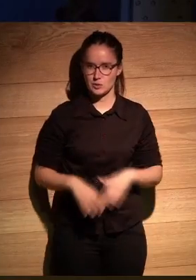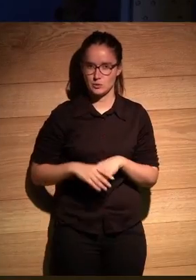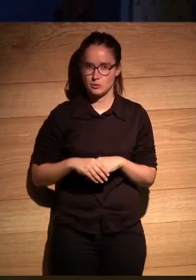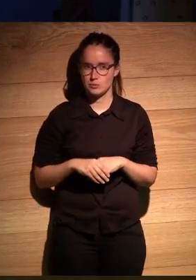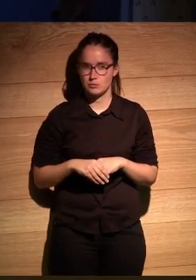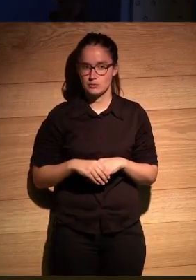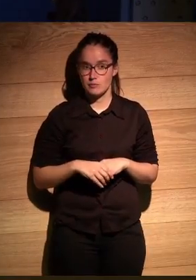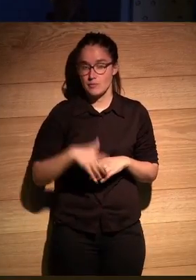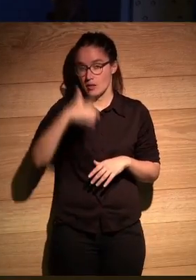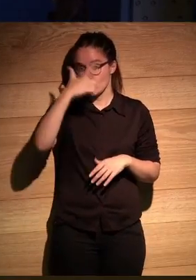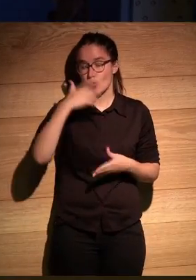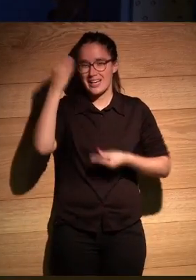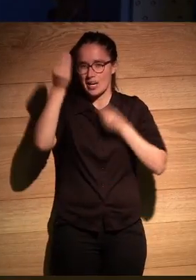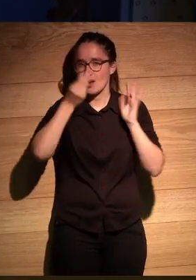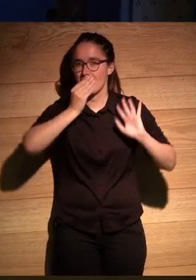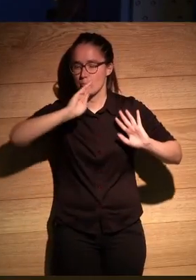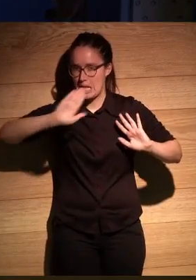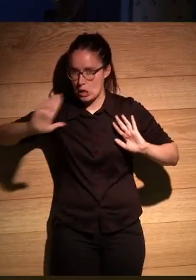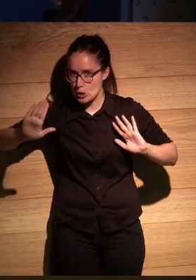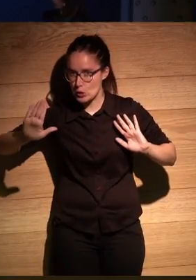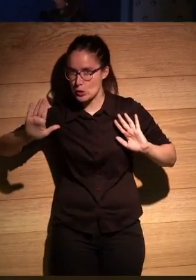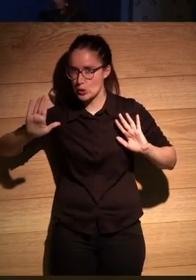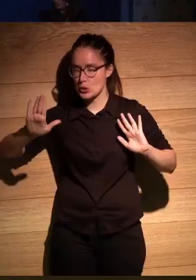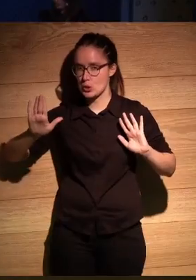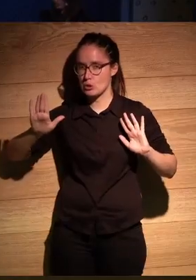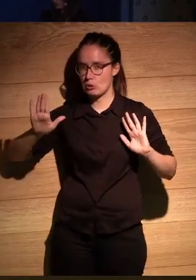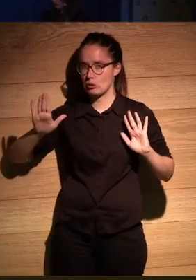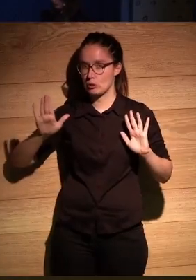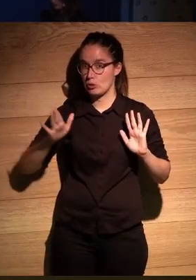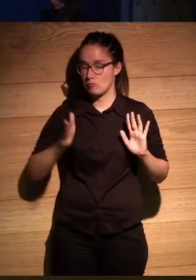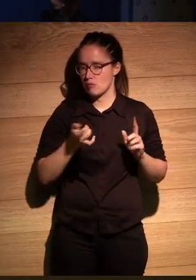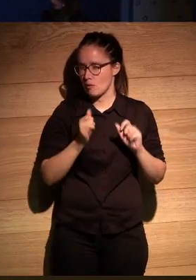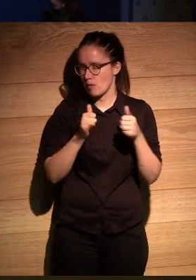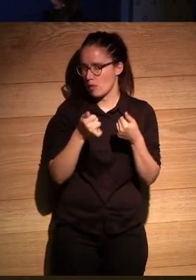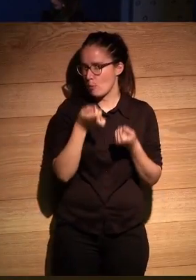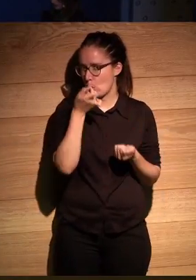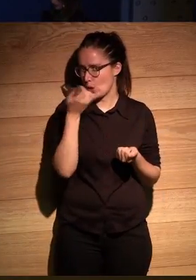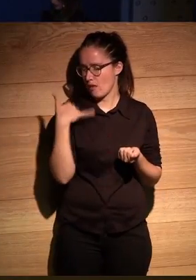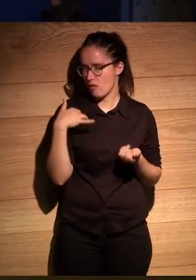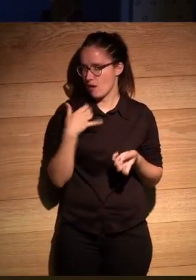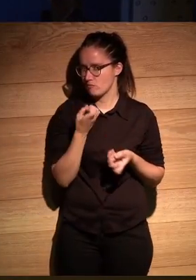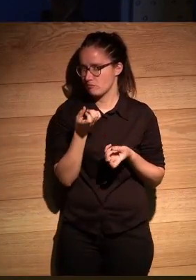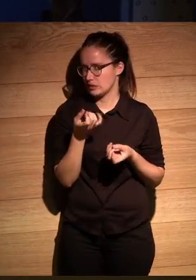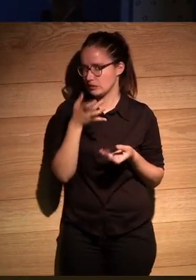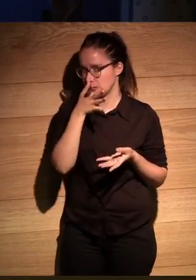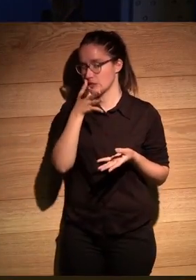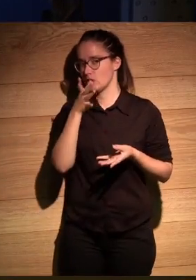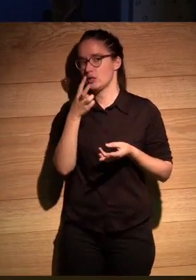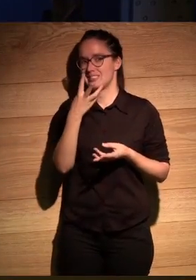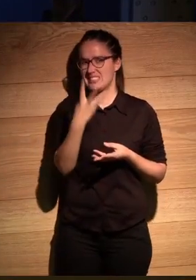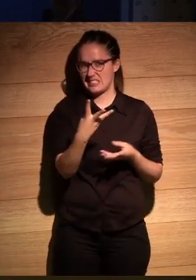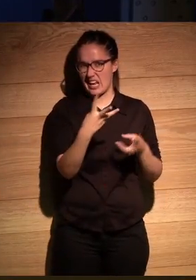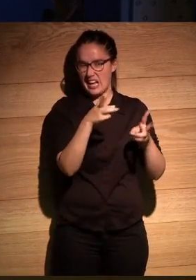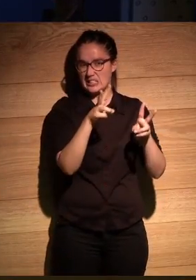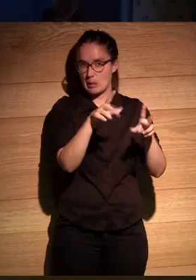yo creo que lo mejor os hemos dado un aperitivo pues tiene tres